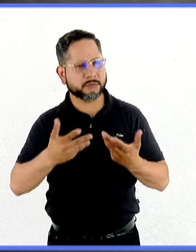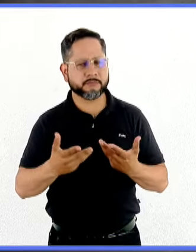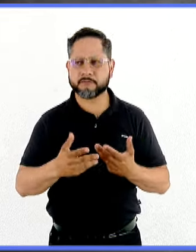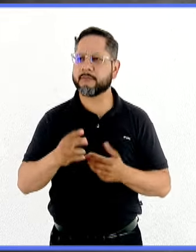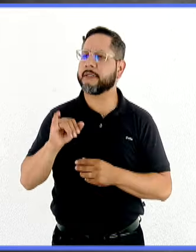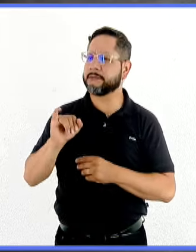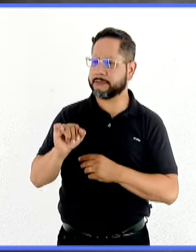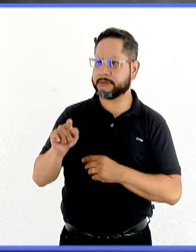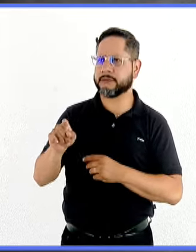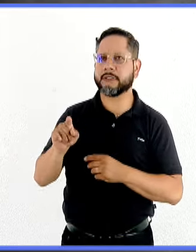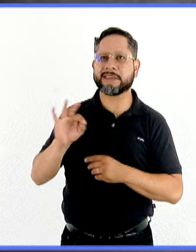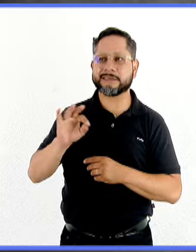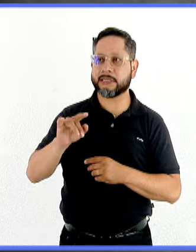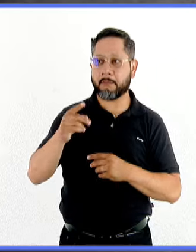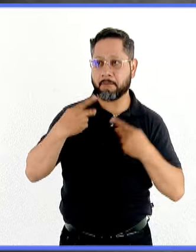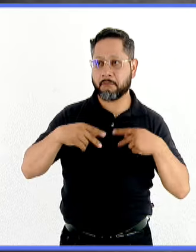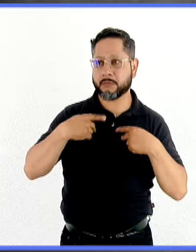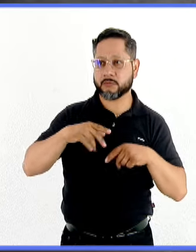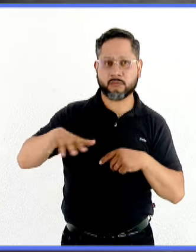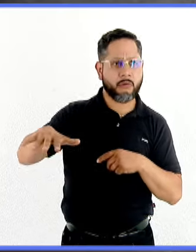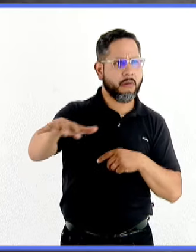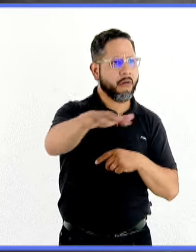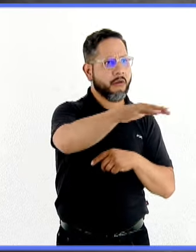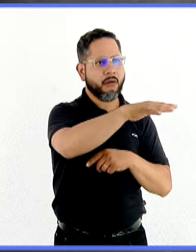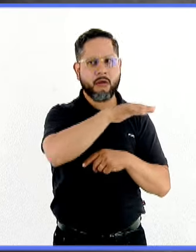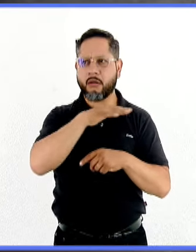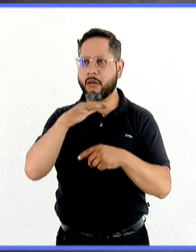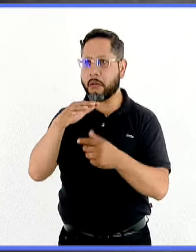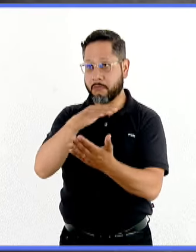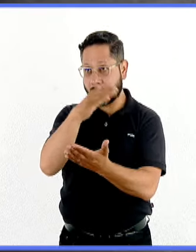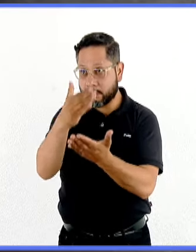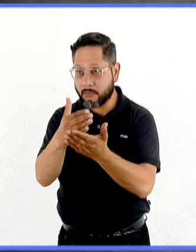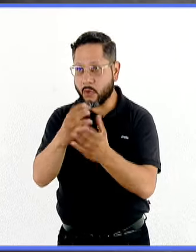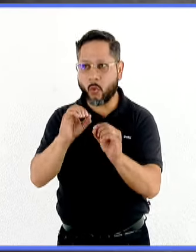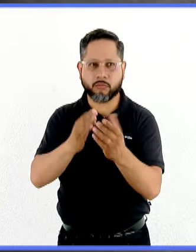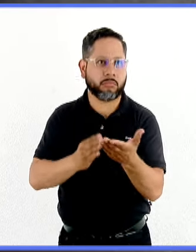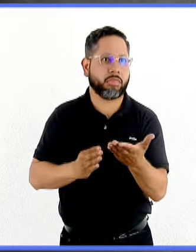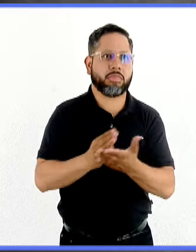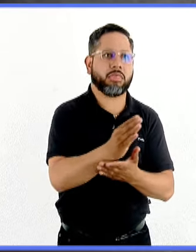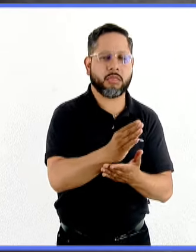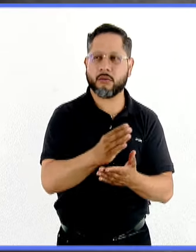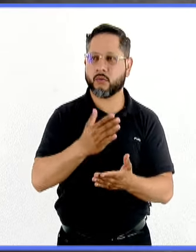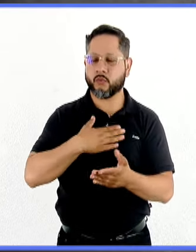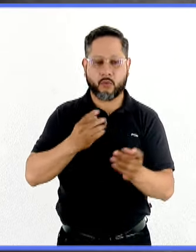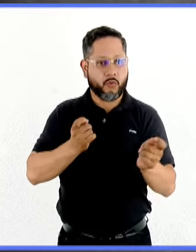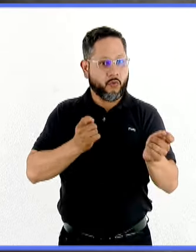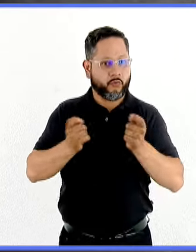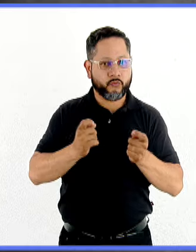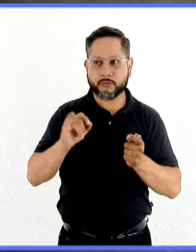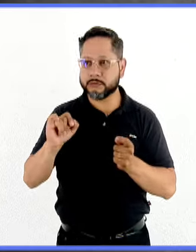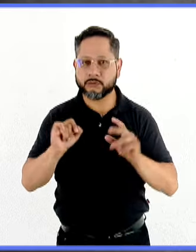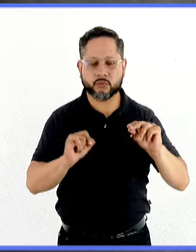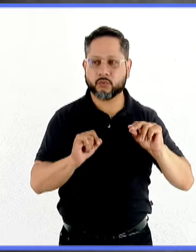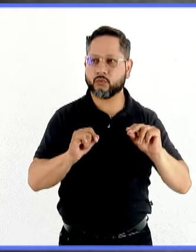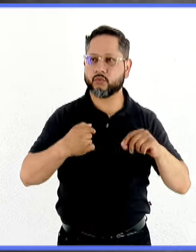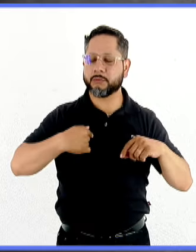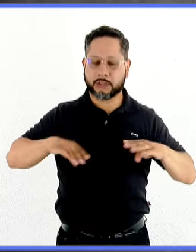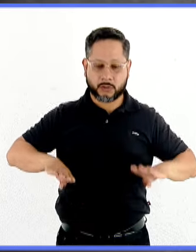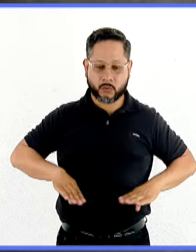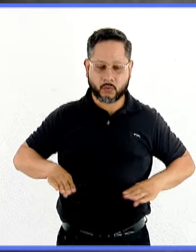facilitadores o inhibidores de este tipo de situaciones. O sea, es decir, cómo hemos conducido la regulación de nuestra conducta. Cuando nosotros vamos